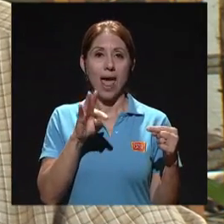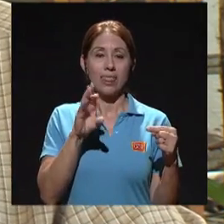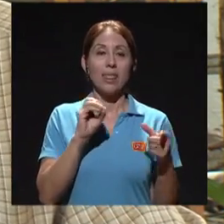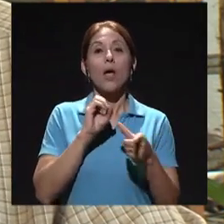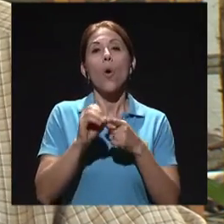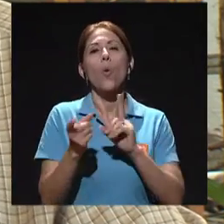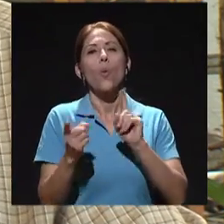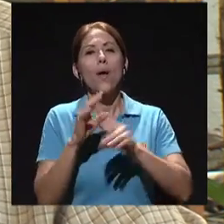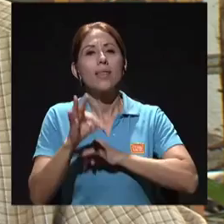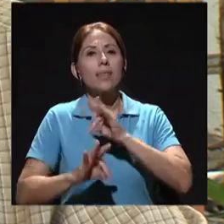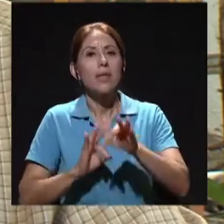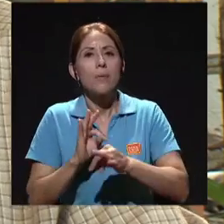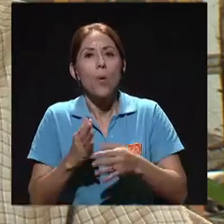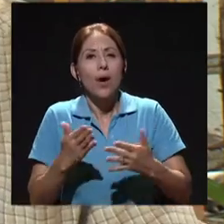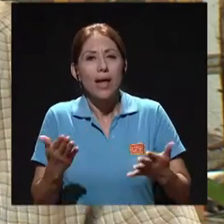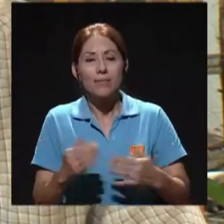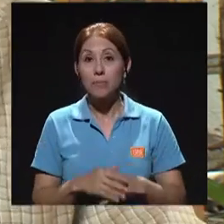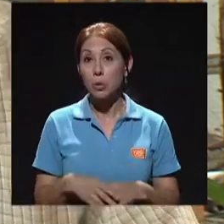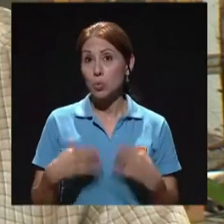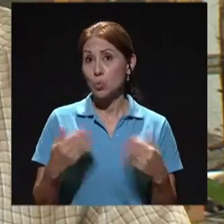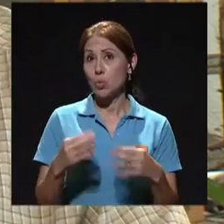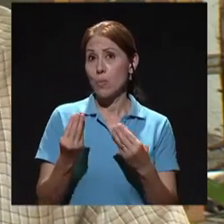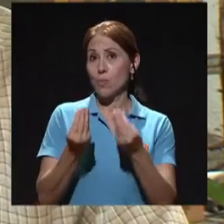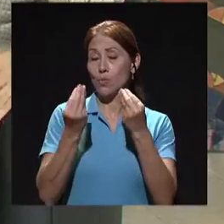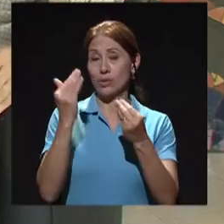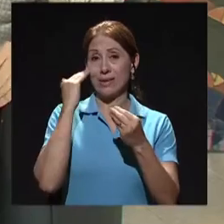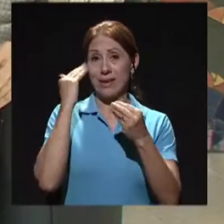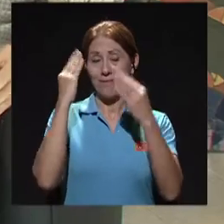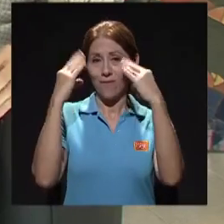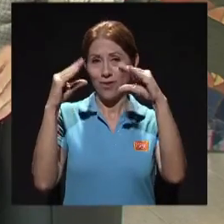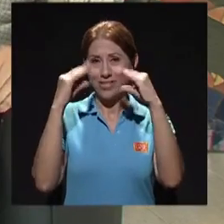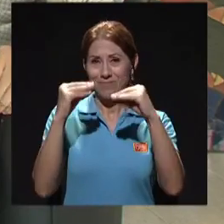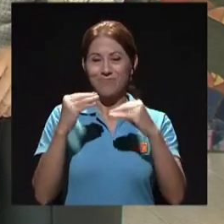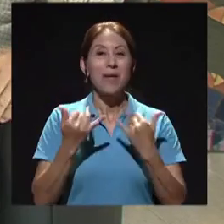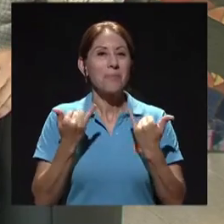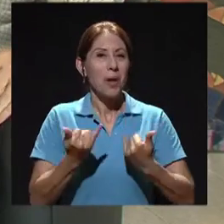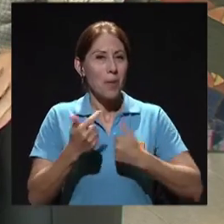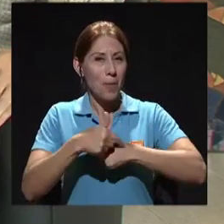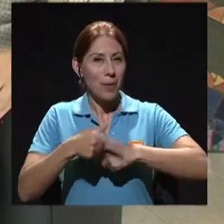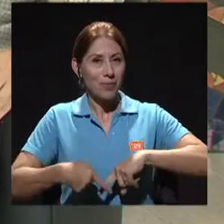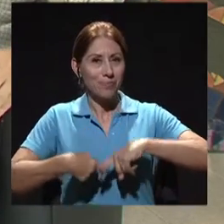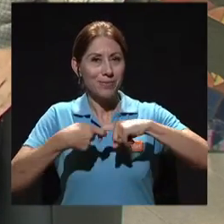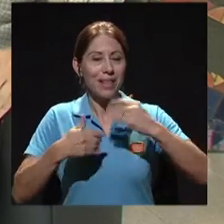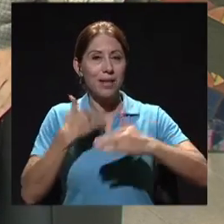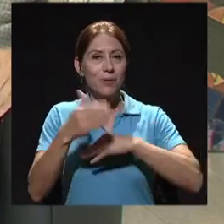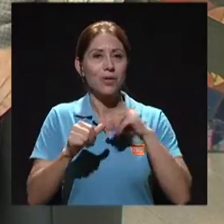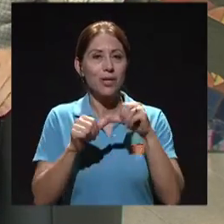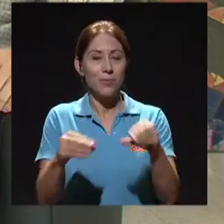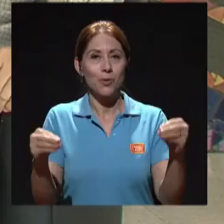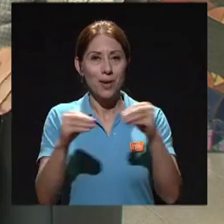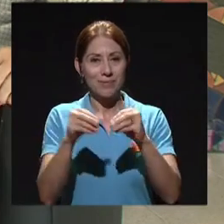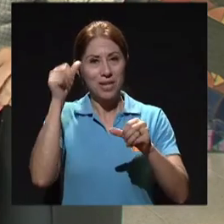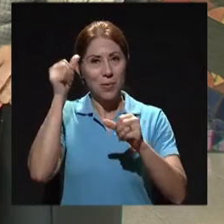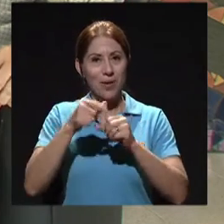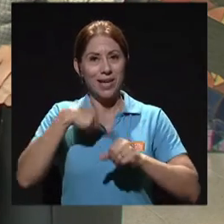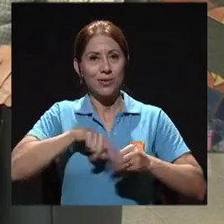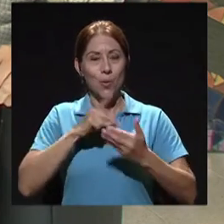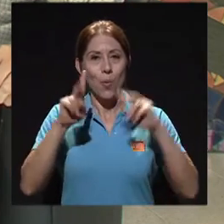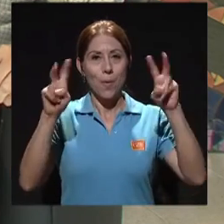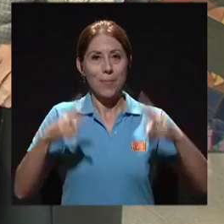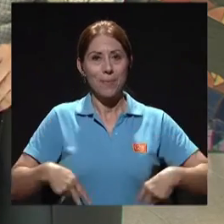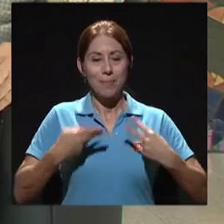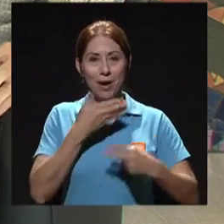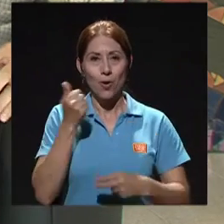Bueno, mucho que conocer. Ha llegado el momento de hacer la primera pausa en esta conversación y luego regresamos con más. Recuerde que